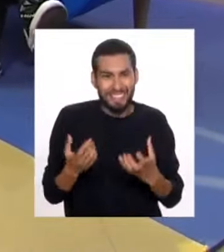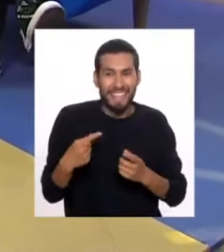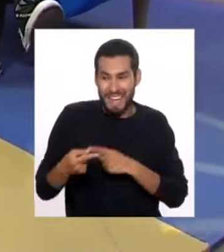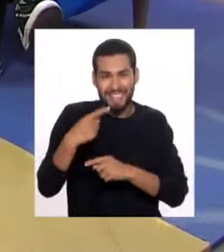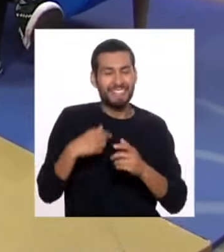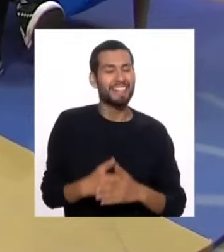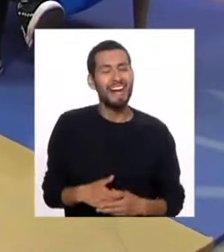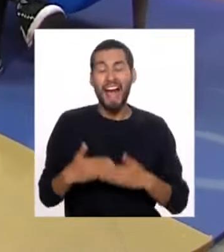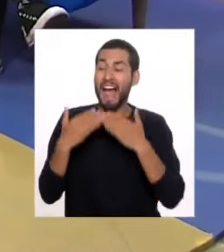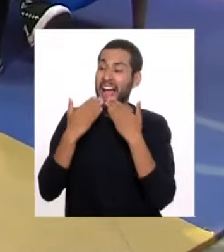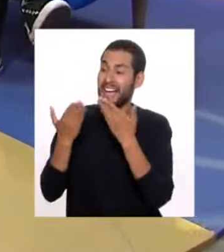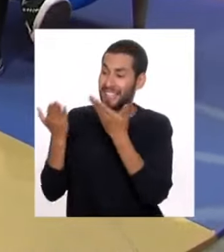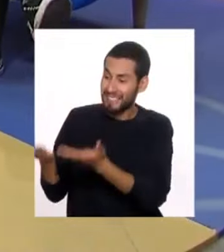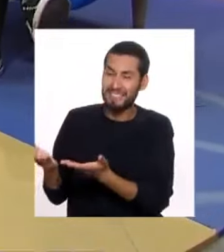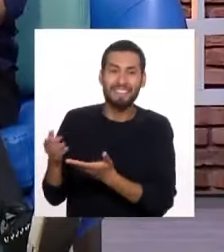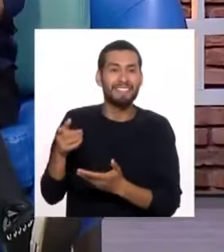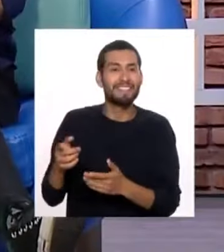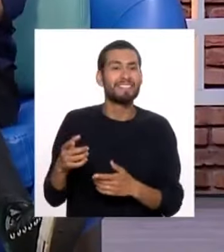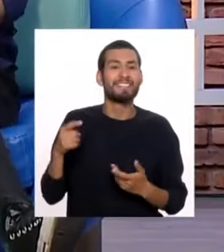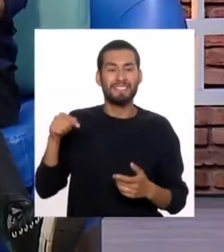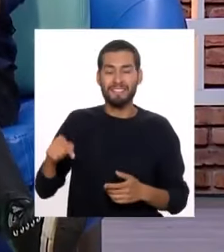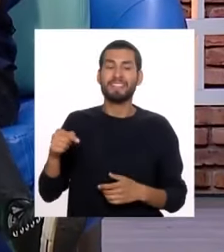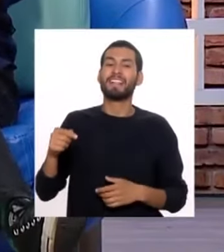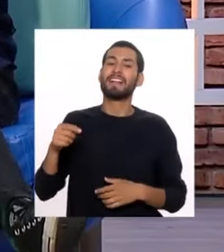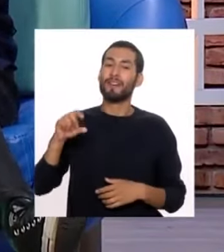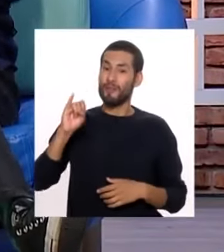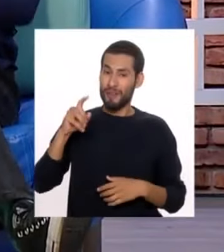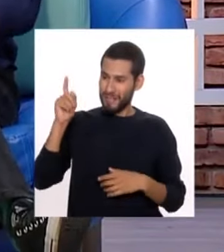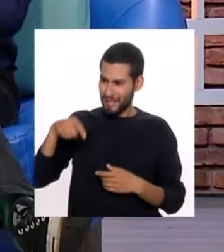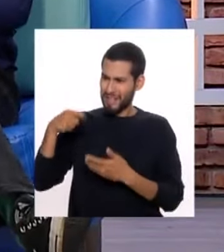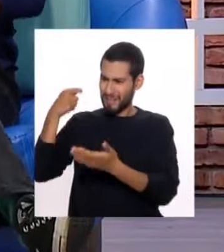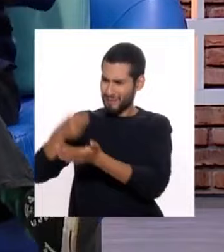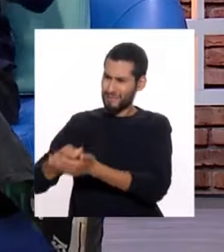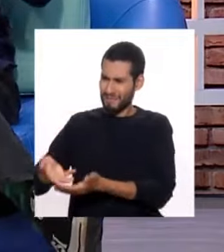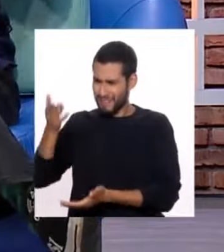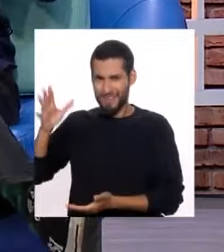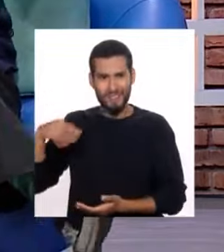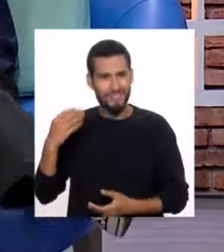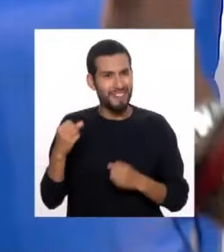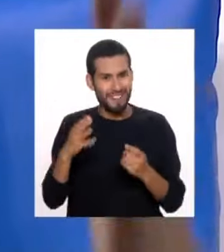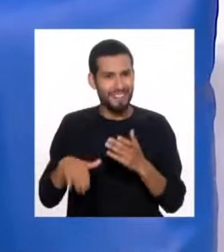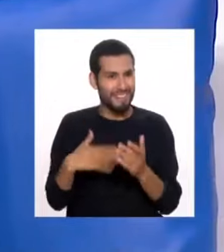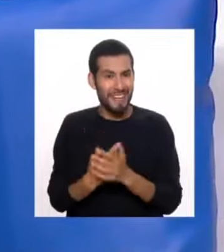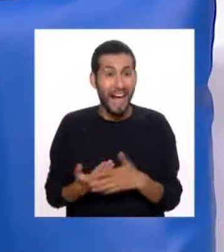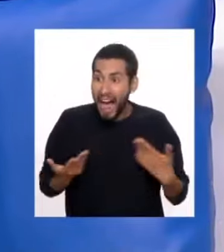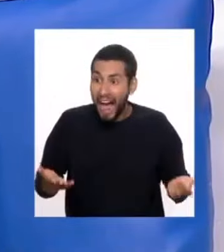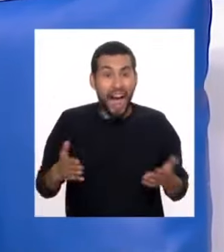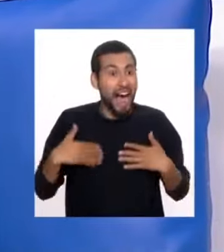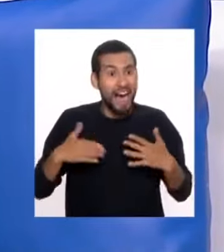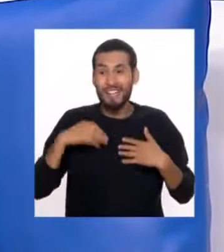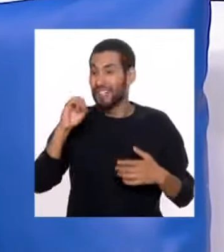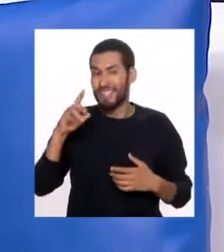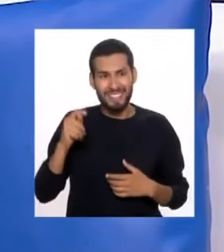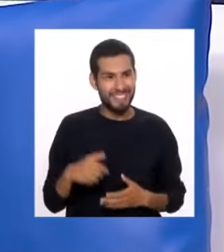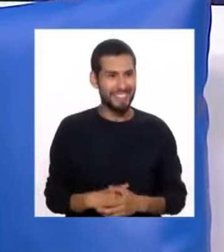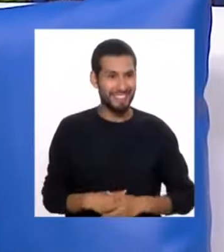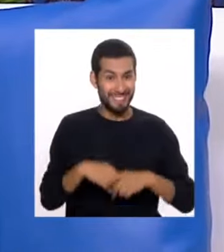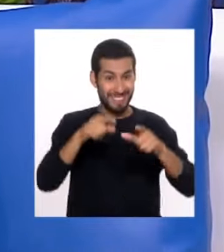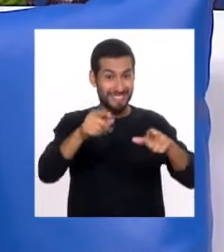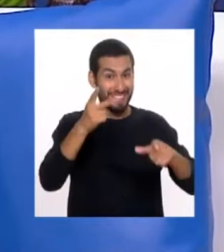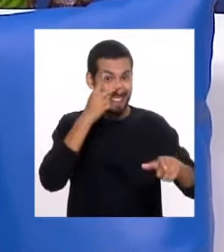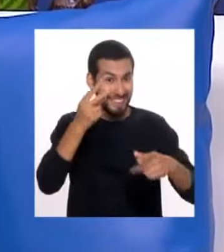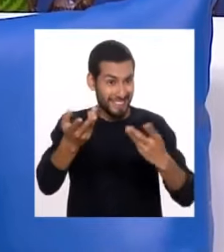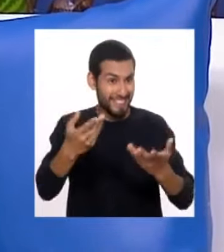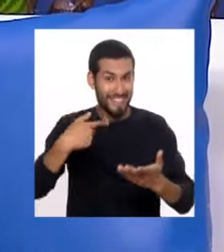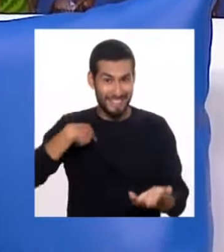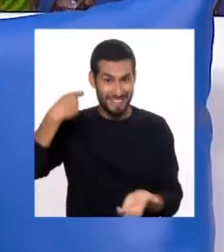poco más. Gracias a ti, yo creo que la entidad debería darte un super sueldo, porque ya todo el mundo... Por favor. ¡Qué linda la Sunat! Ahora está escuchando,